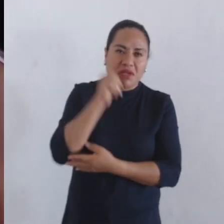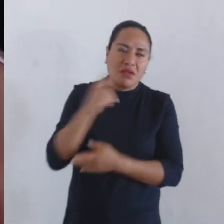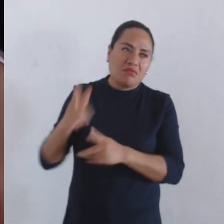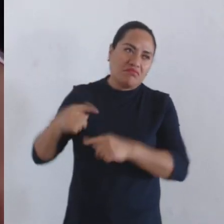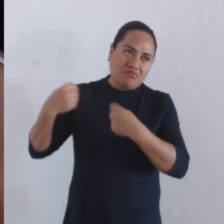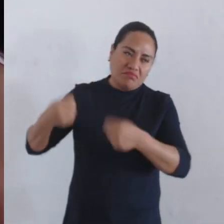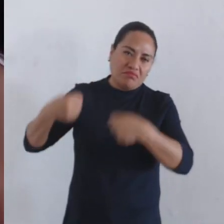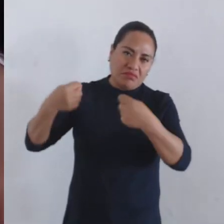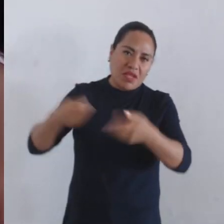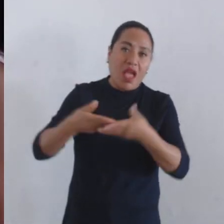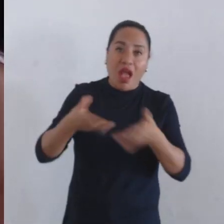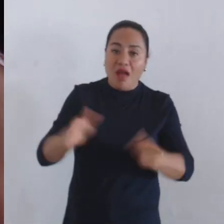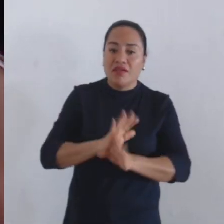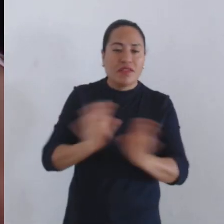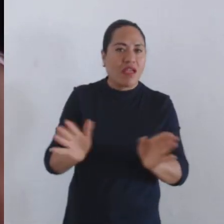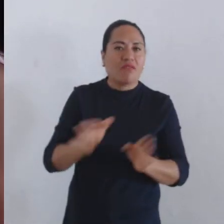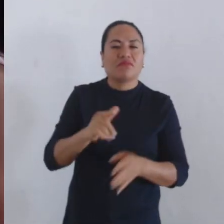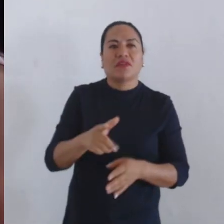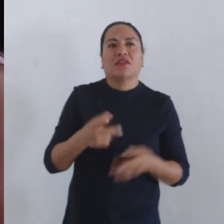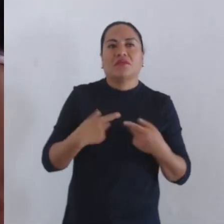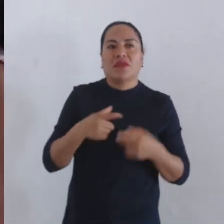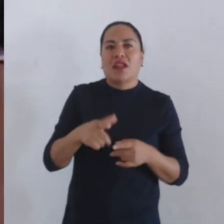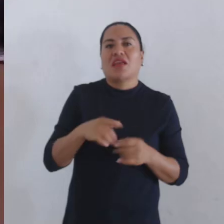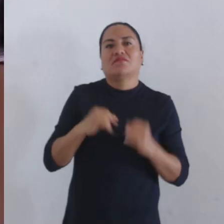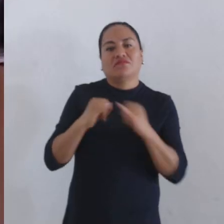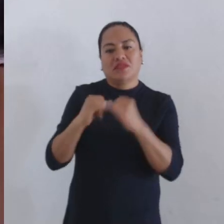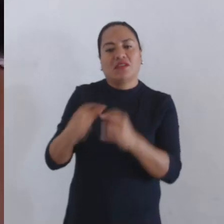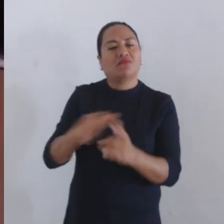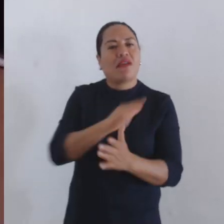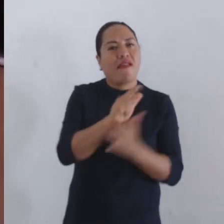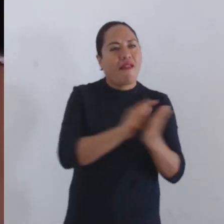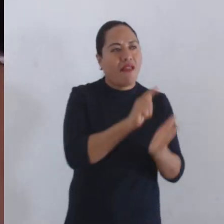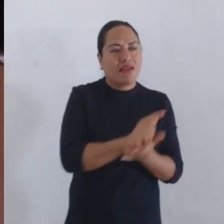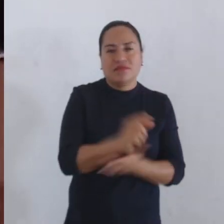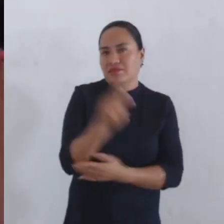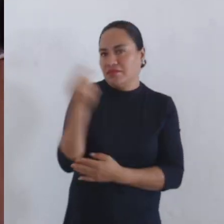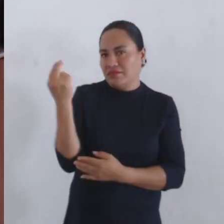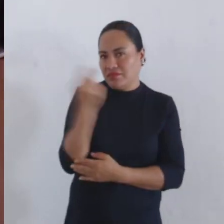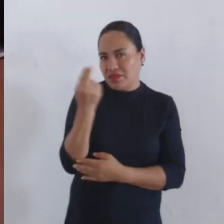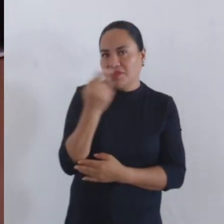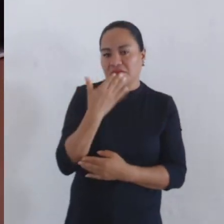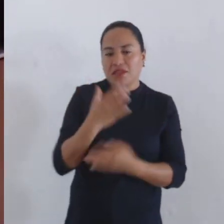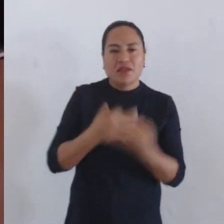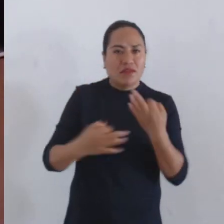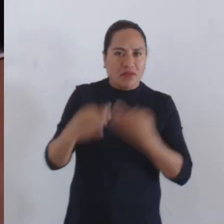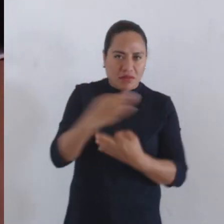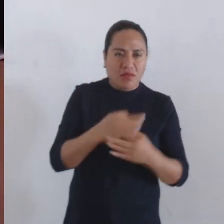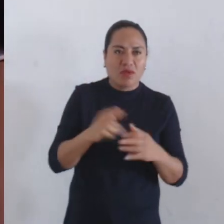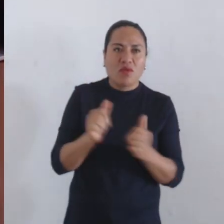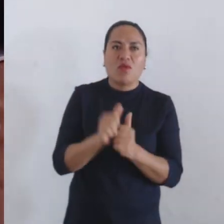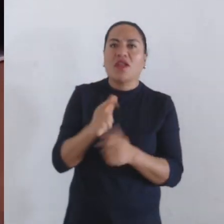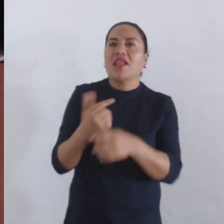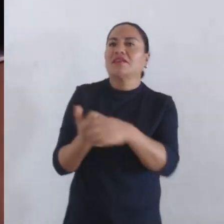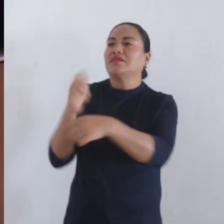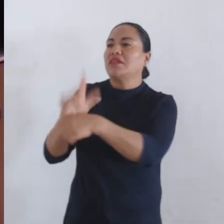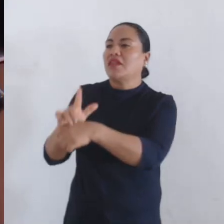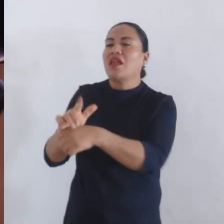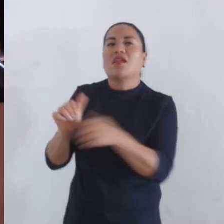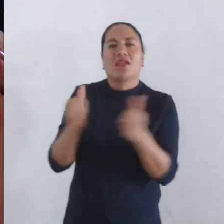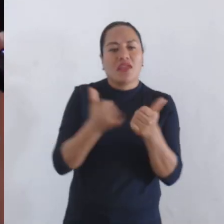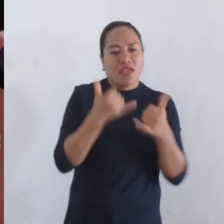y que ahora ya forma parte de la institucionalización que se requiere, armonizada con lo estatal y con lo federal.